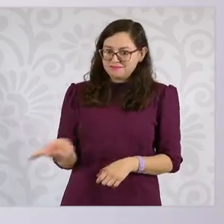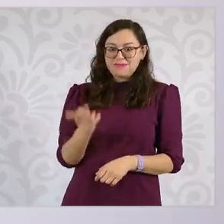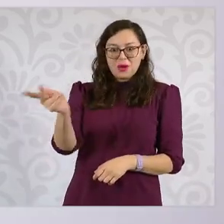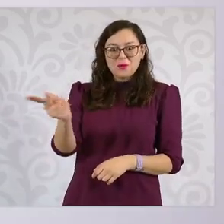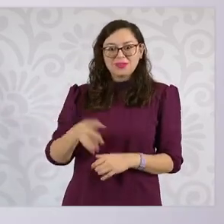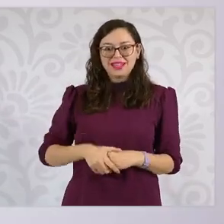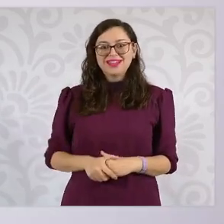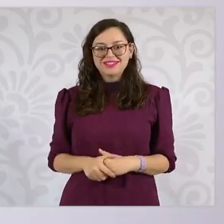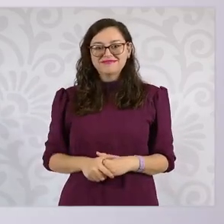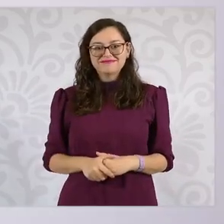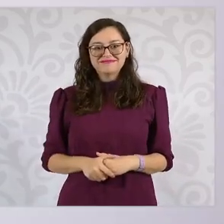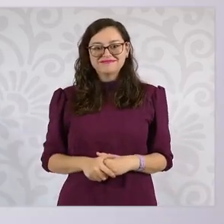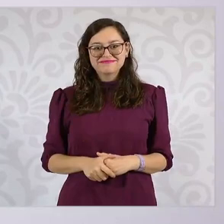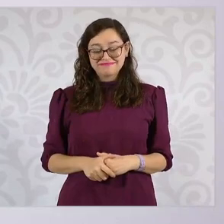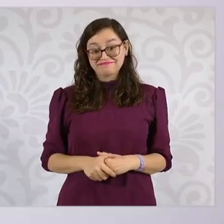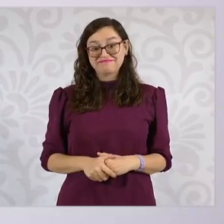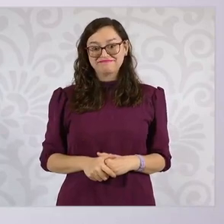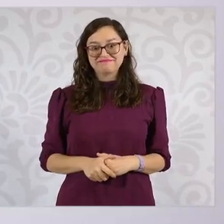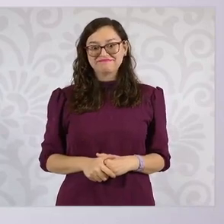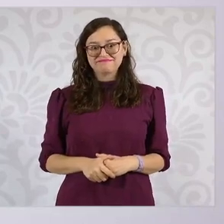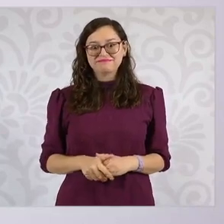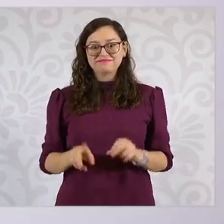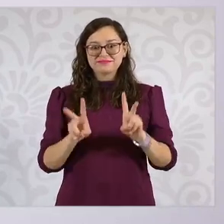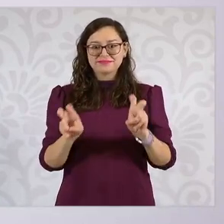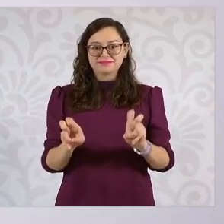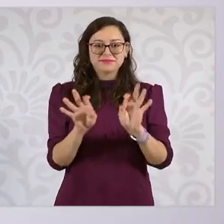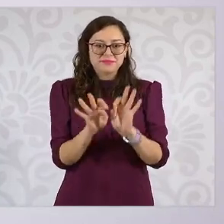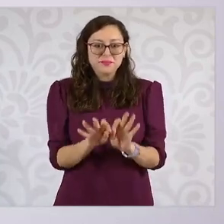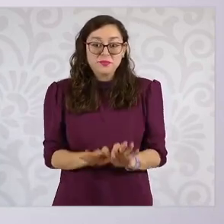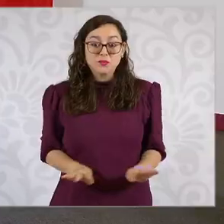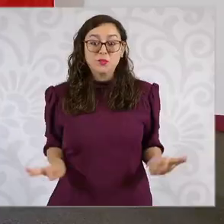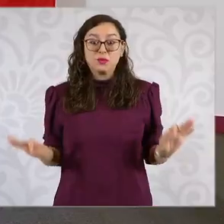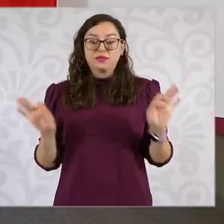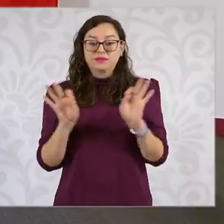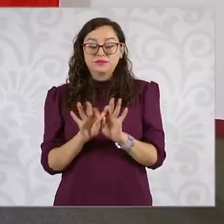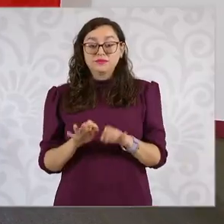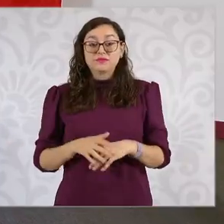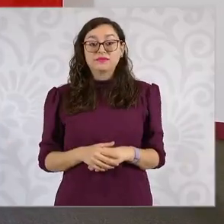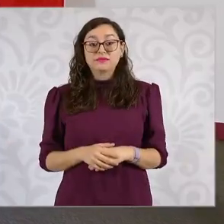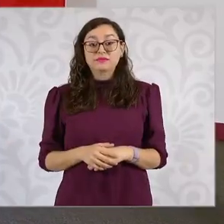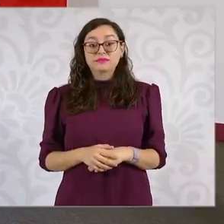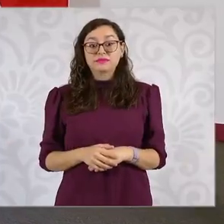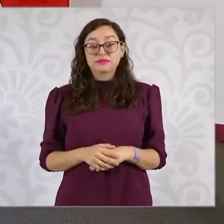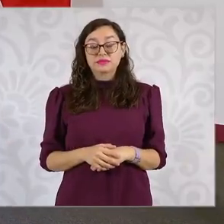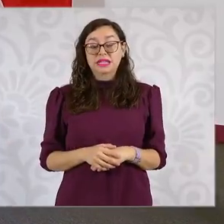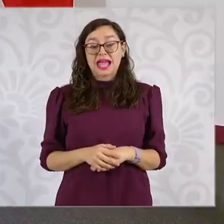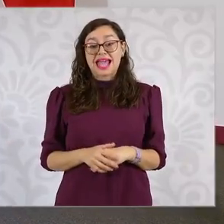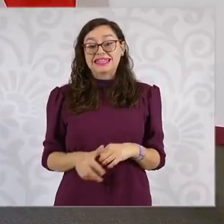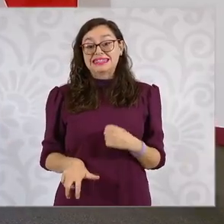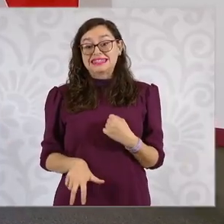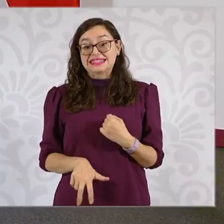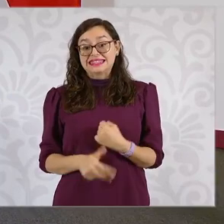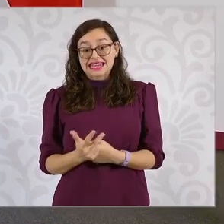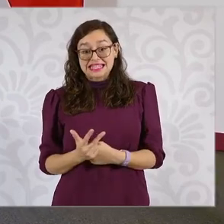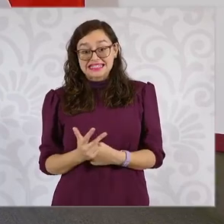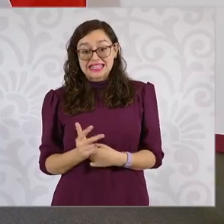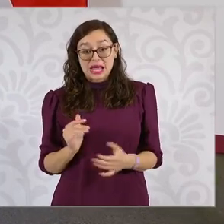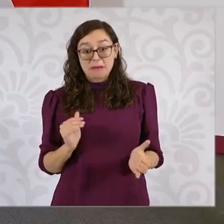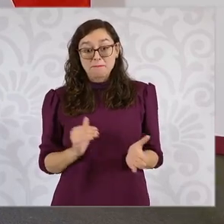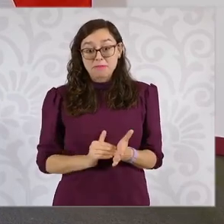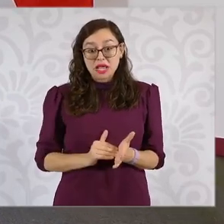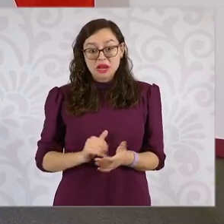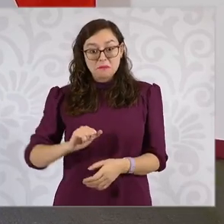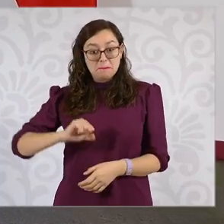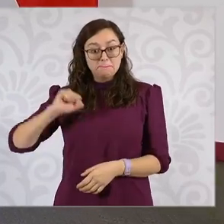Es algo relevante. Son más de 13 mil casos que están